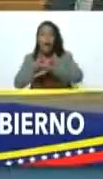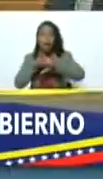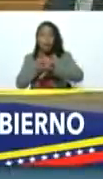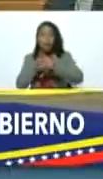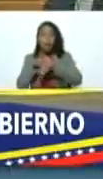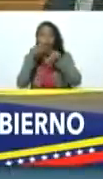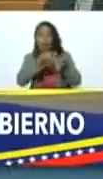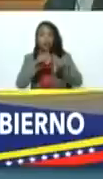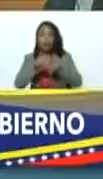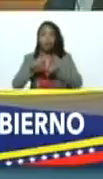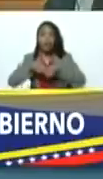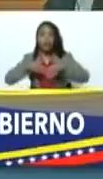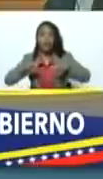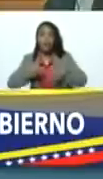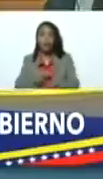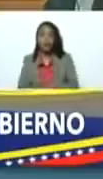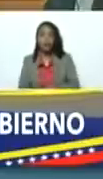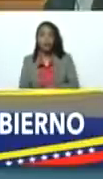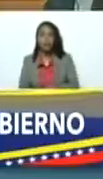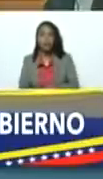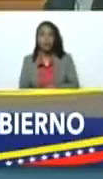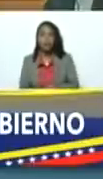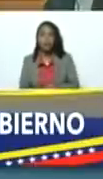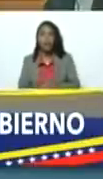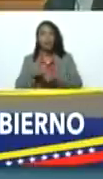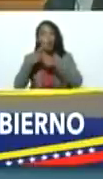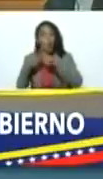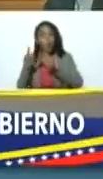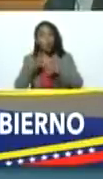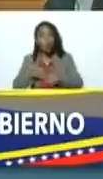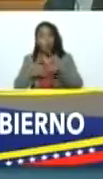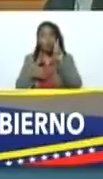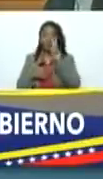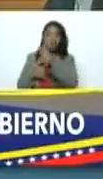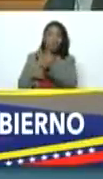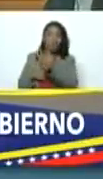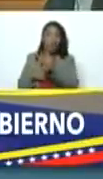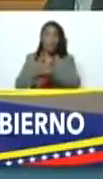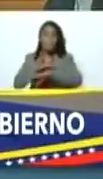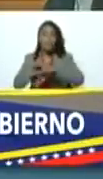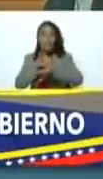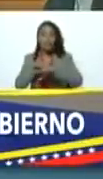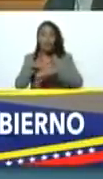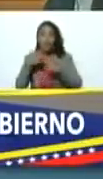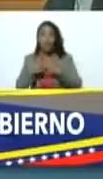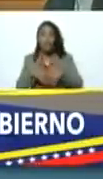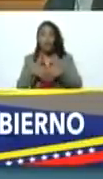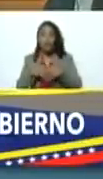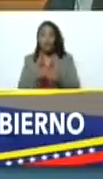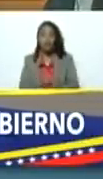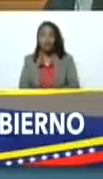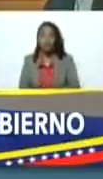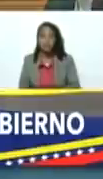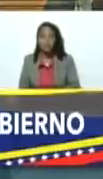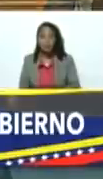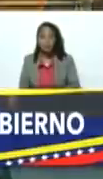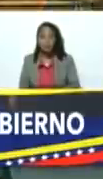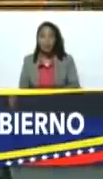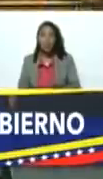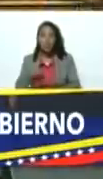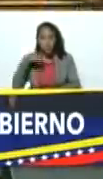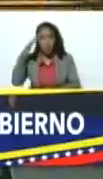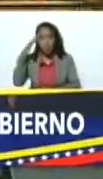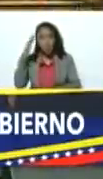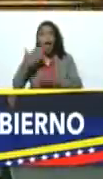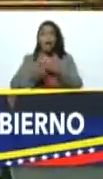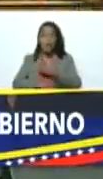de agricultura y tierra entre los que puedo ver aquí el ministro de industria sé que han avanzado en